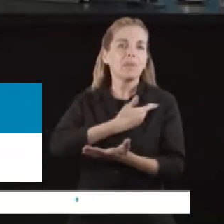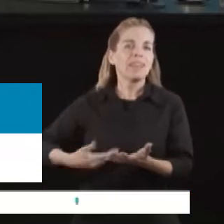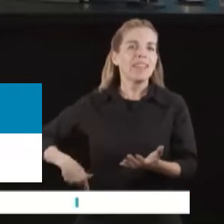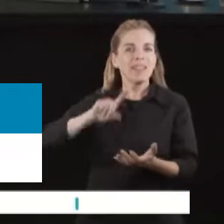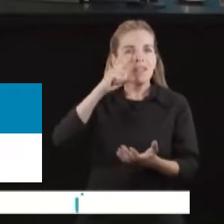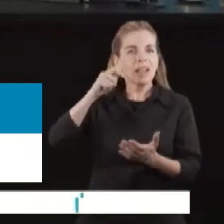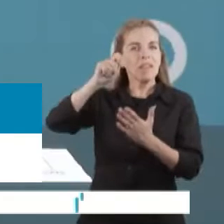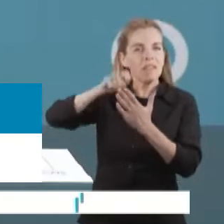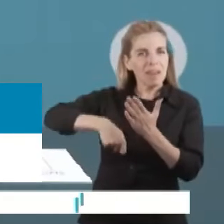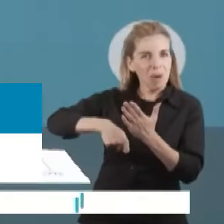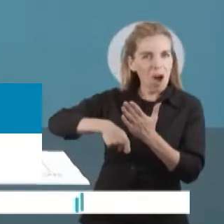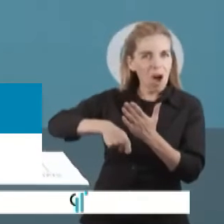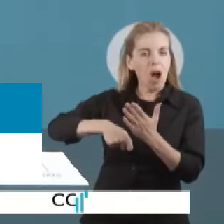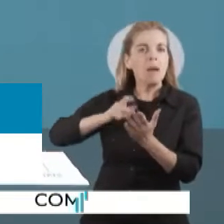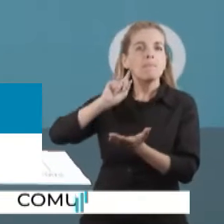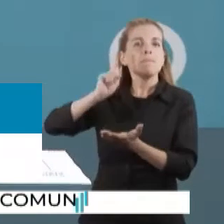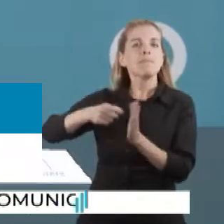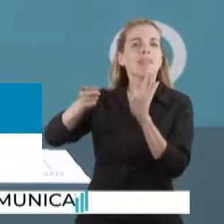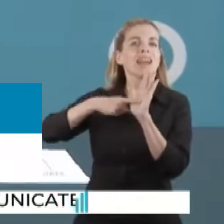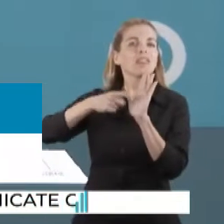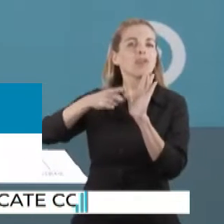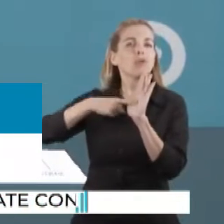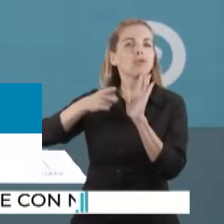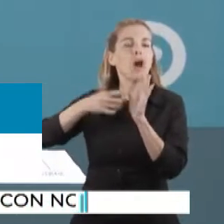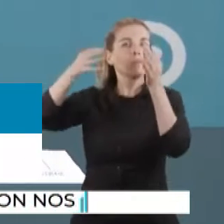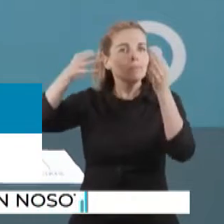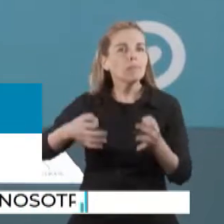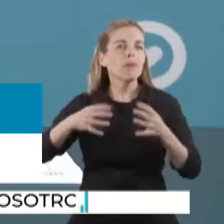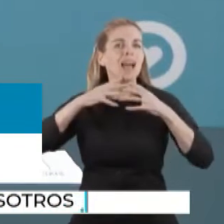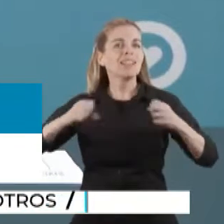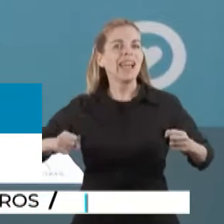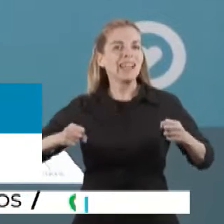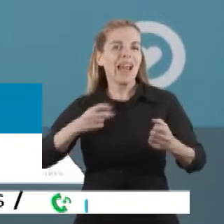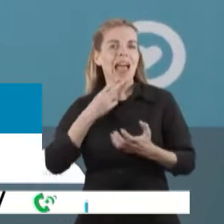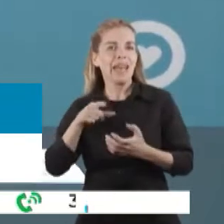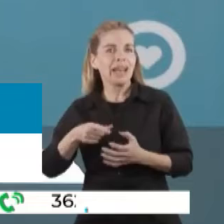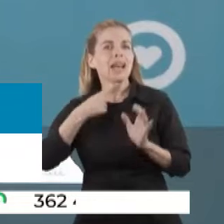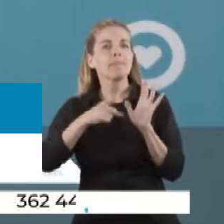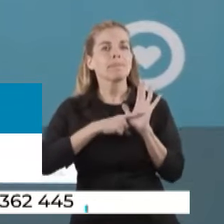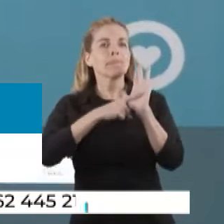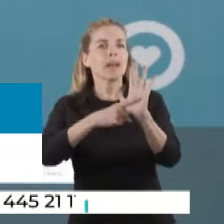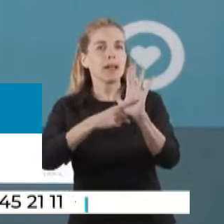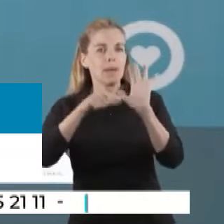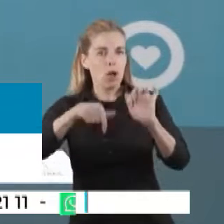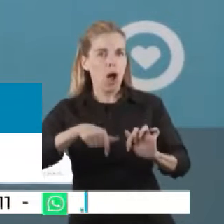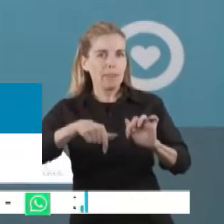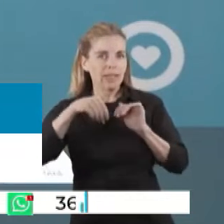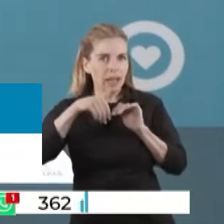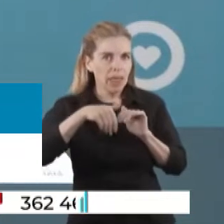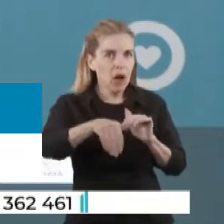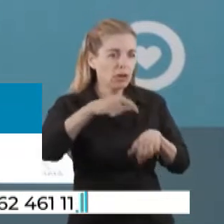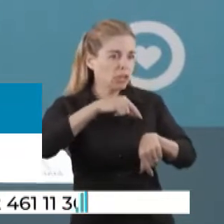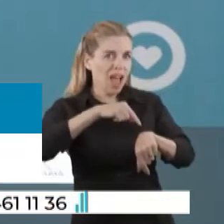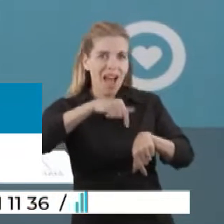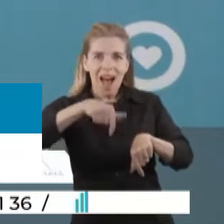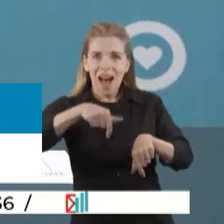de la Nación y la resolución de la Secretaría de Energía que lo reglamenta, en el día de hoy, a partir de este